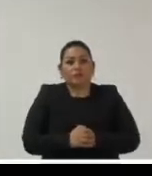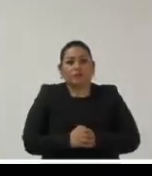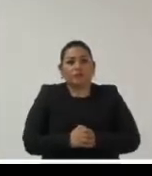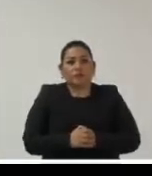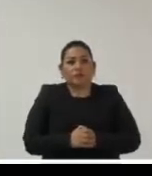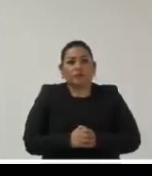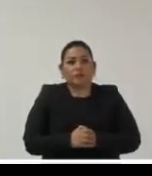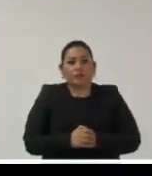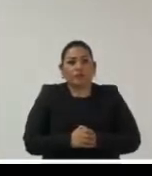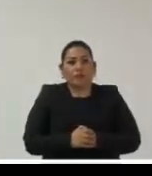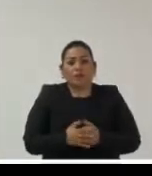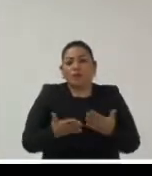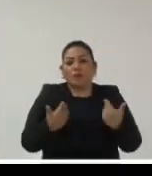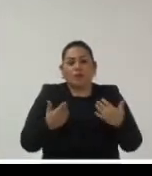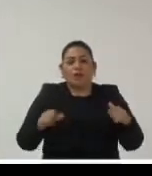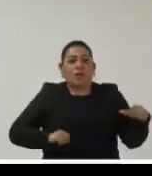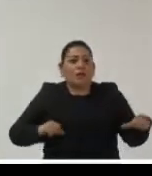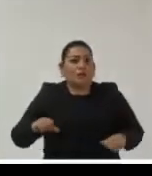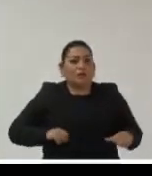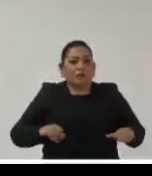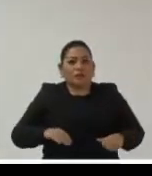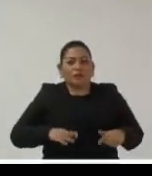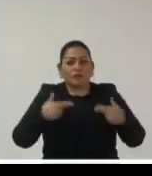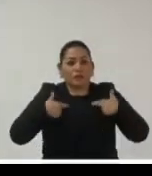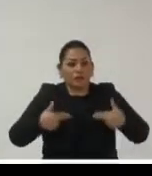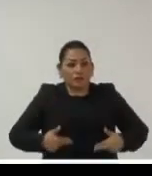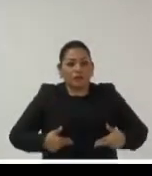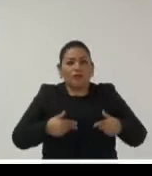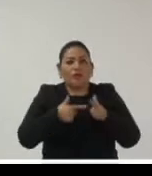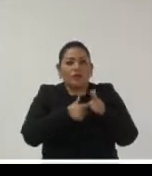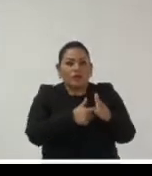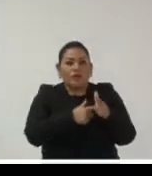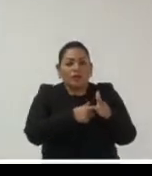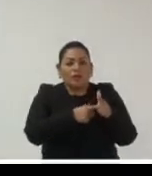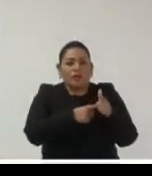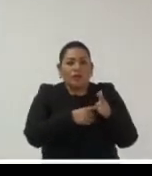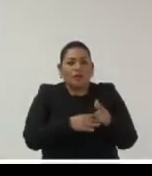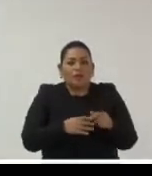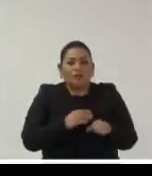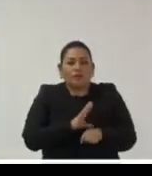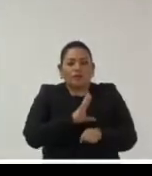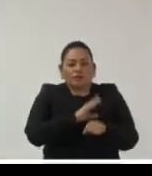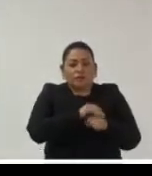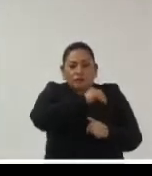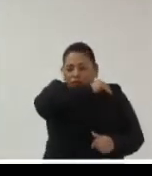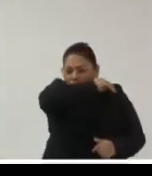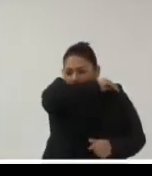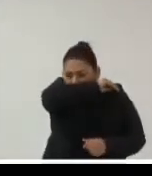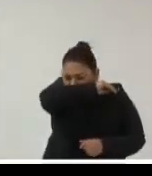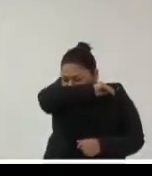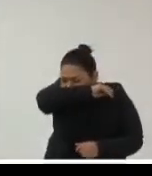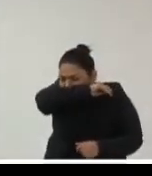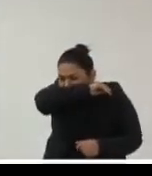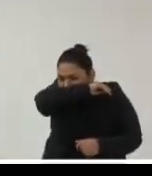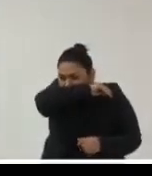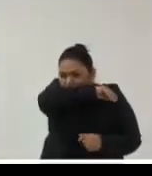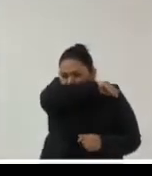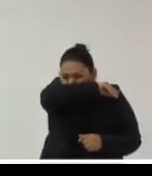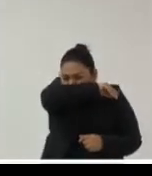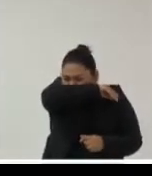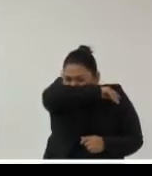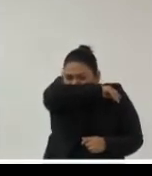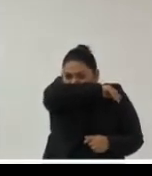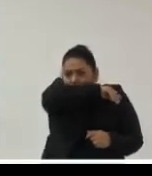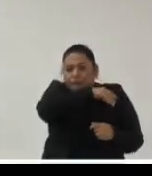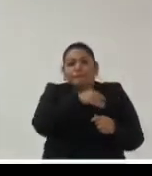no hay una actividad humana hoy casi podríamos decirlo que no tenga involucrado un componente tecnológico y al tener